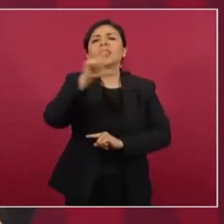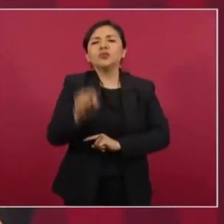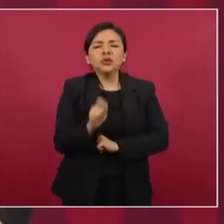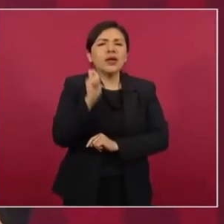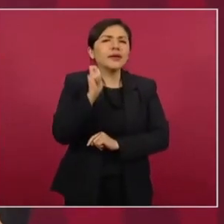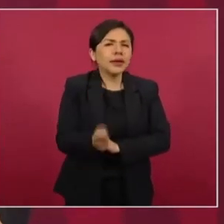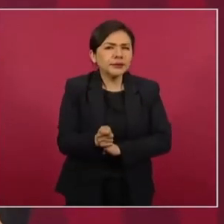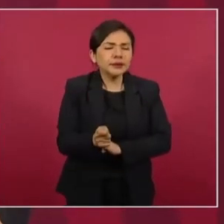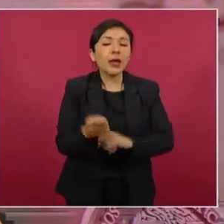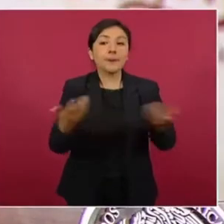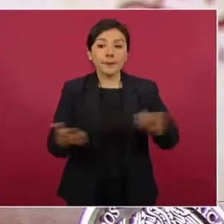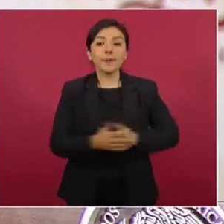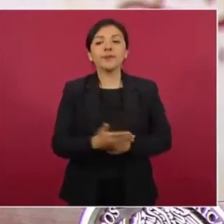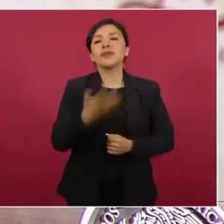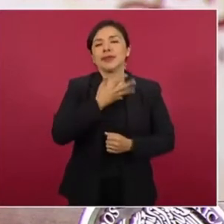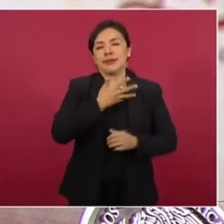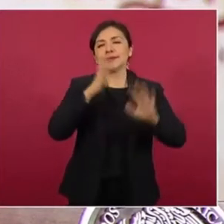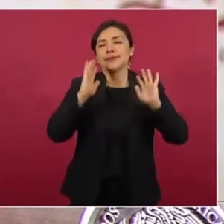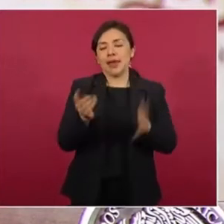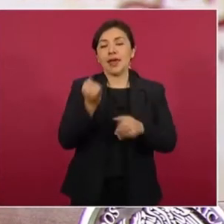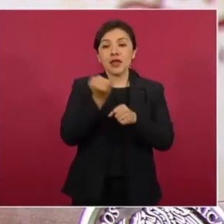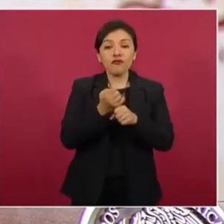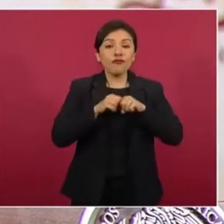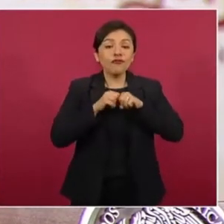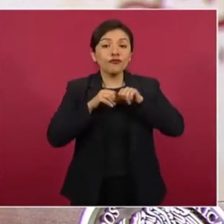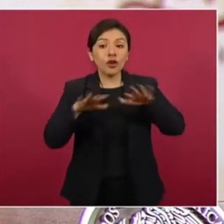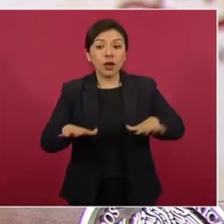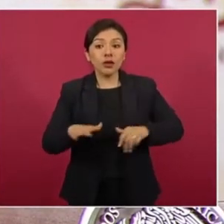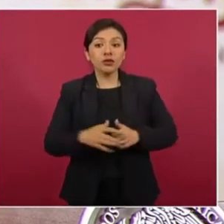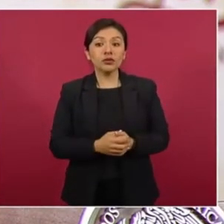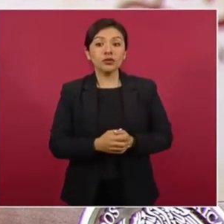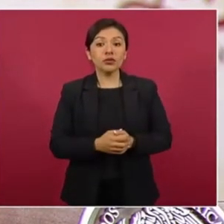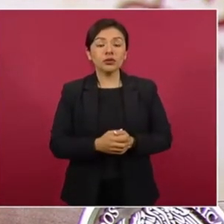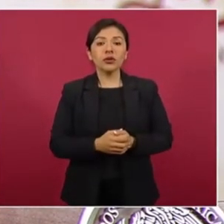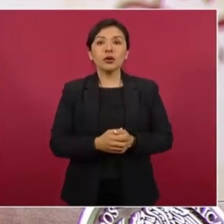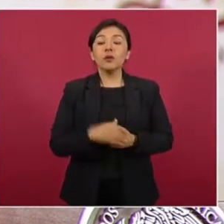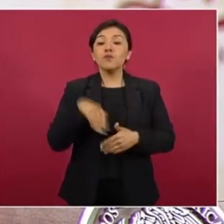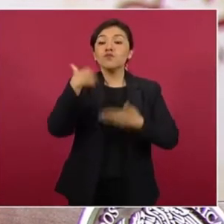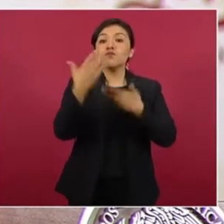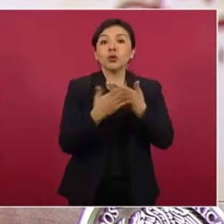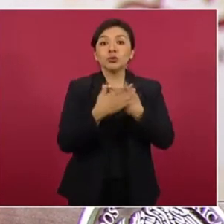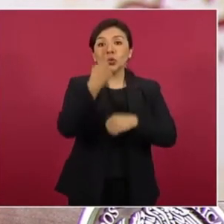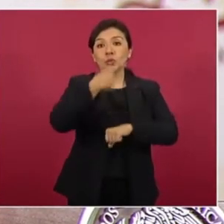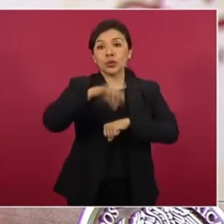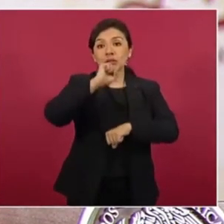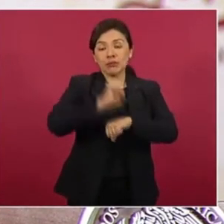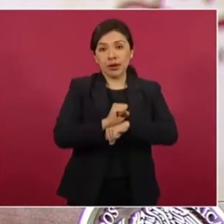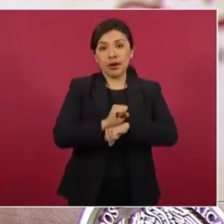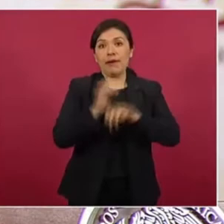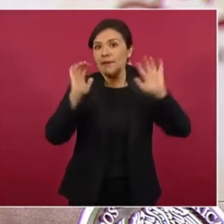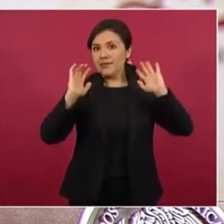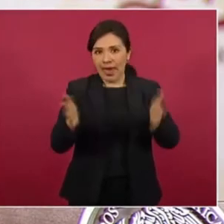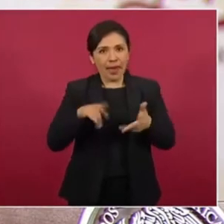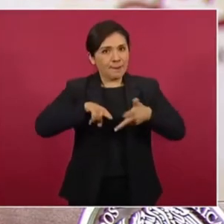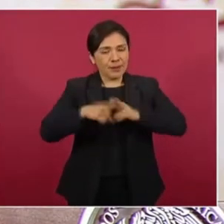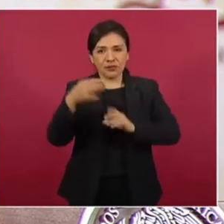la información que ya la semana próxima se va a votar,